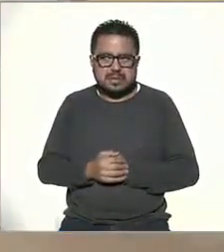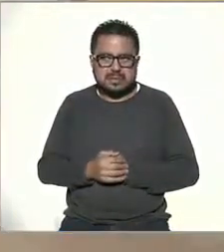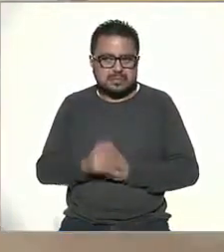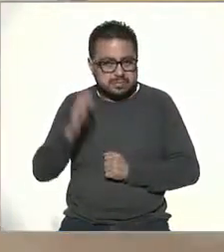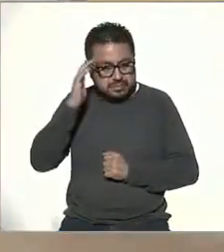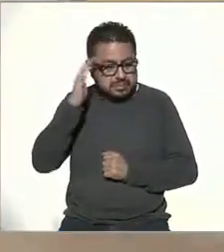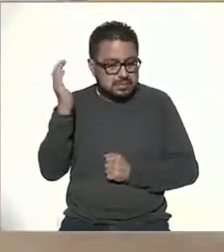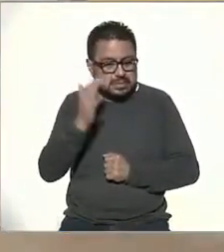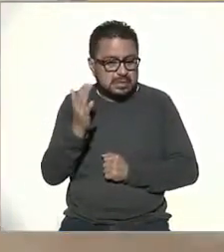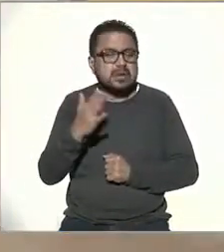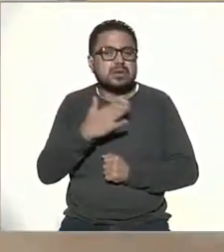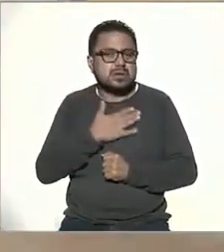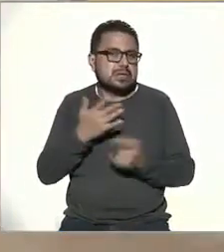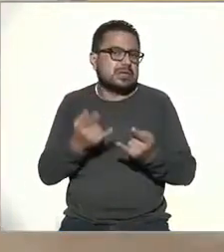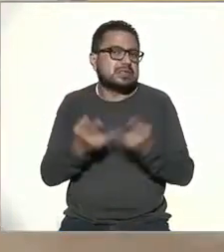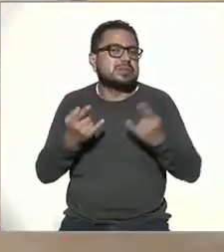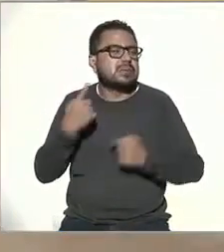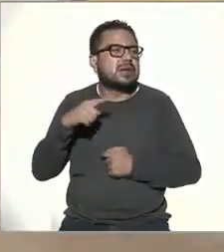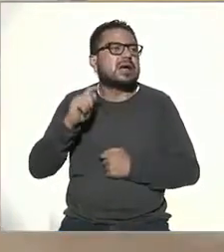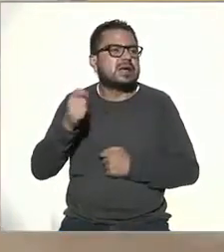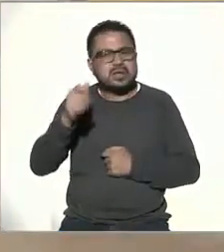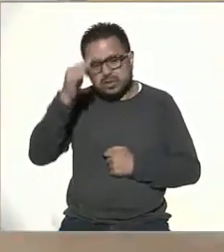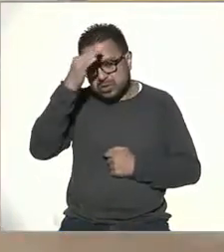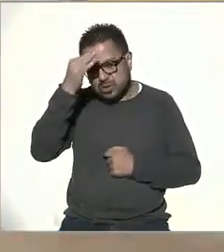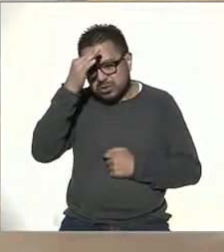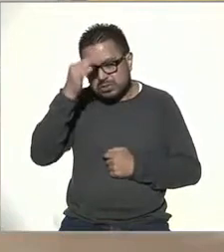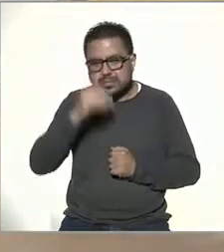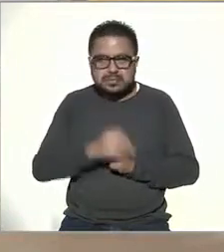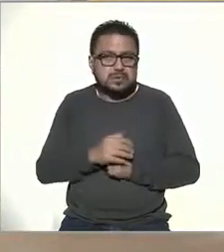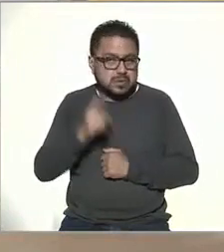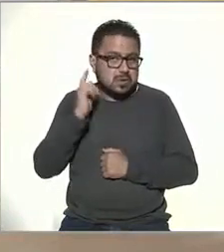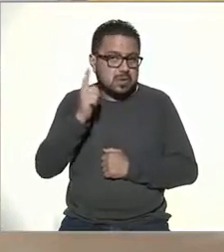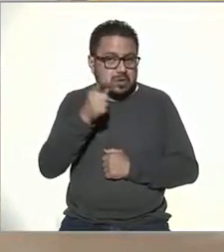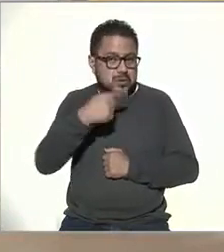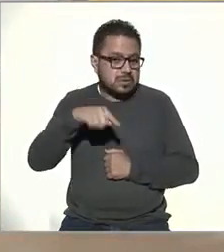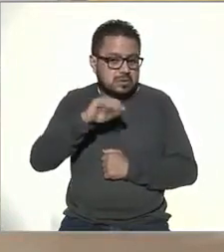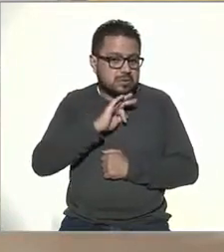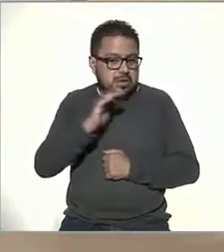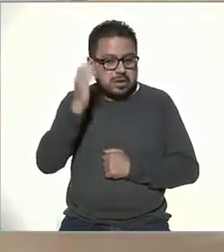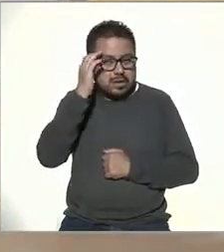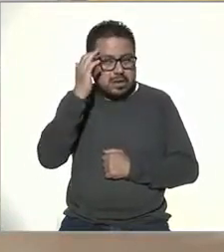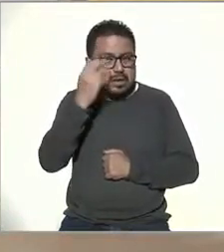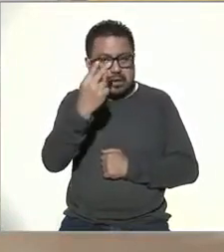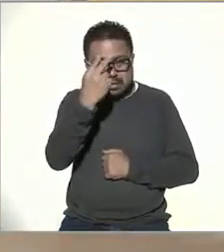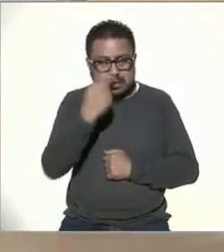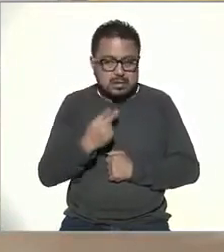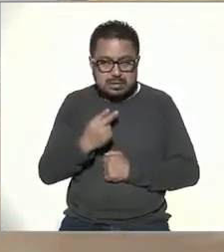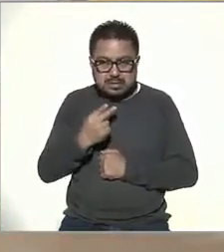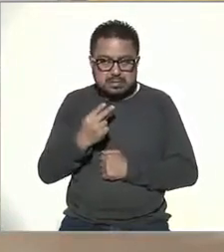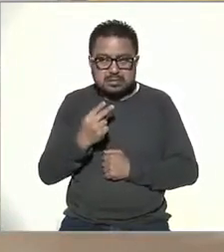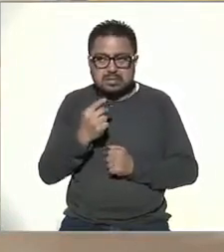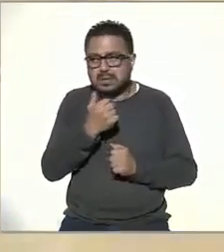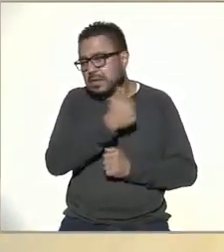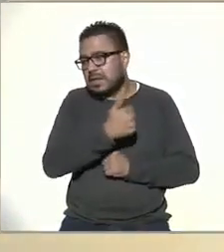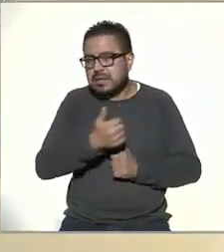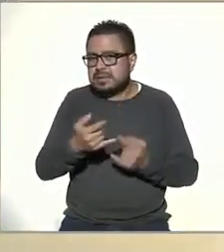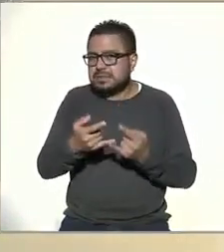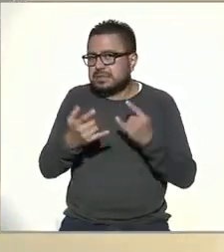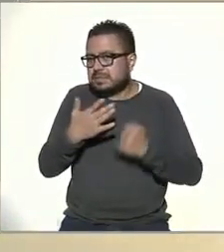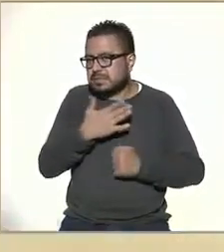Hola, yo soy Historia para Tontos y bueno, pues espero que ya me hayan conocido. Si han visto un mapita con cara que habla de historia, pues soy yo.